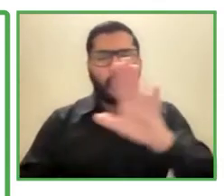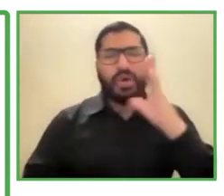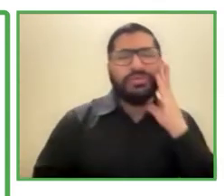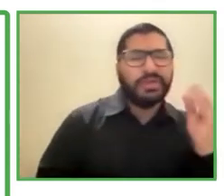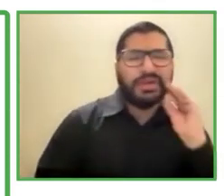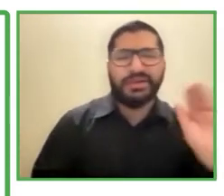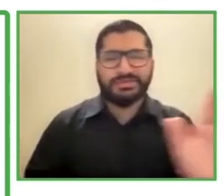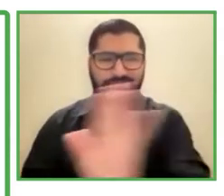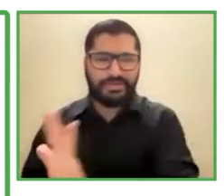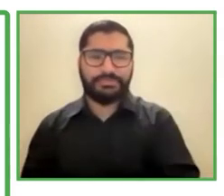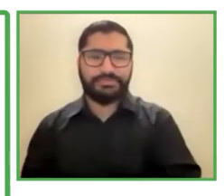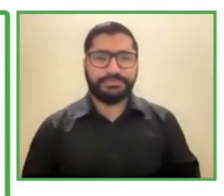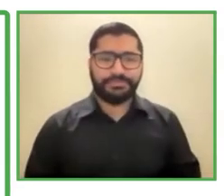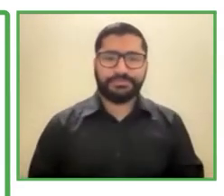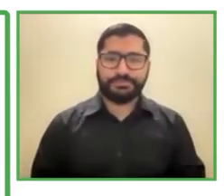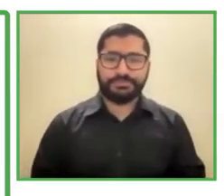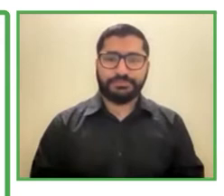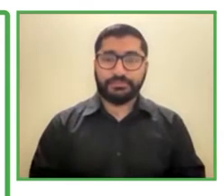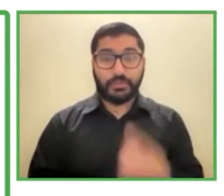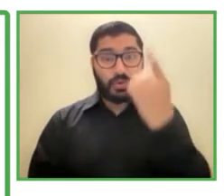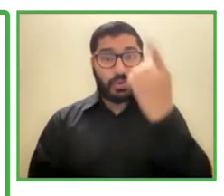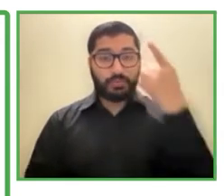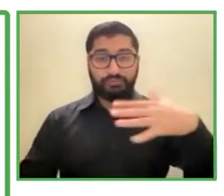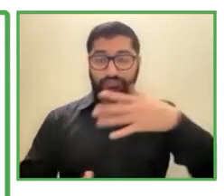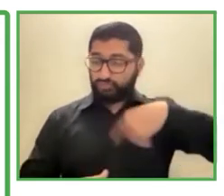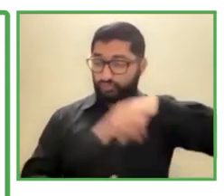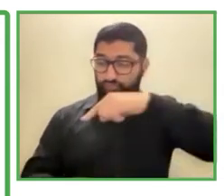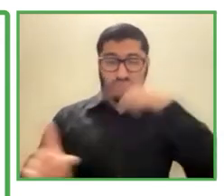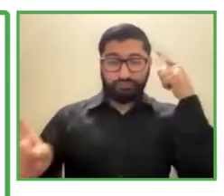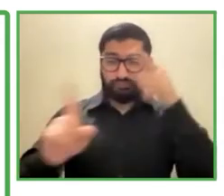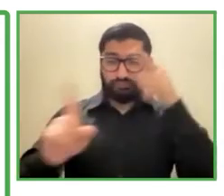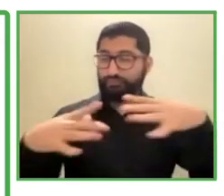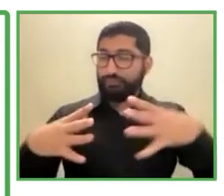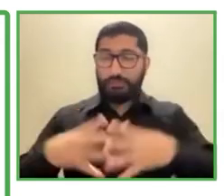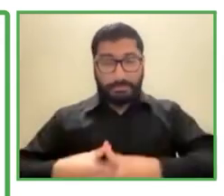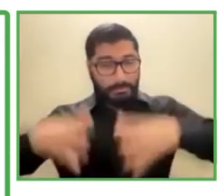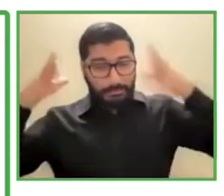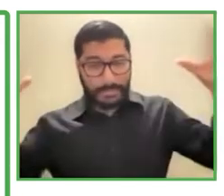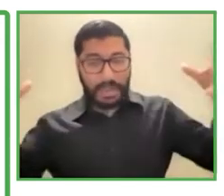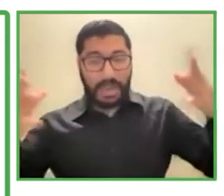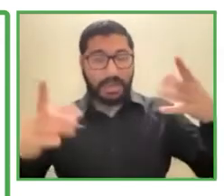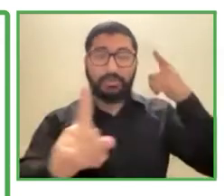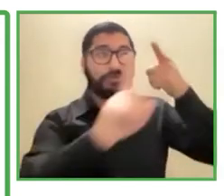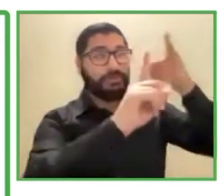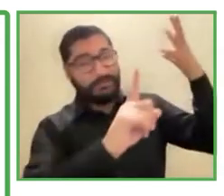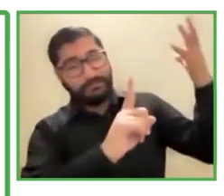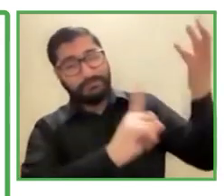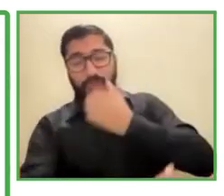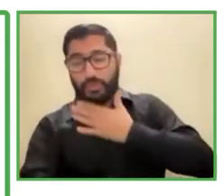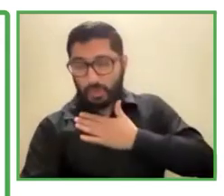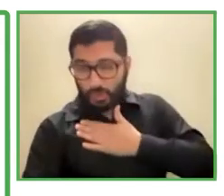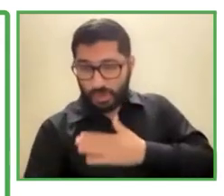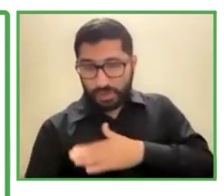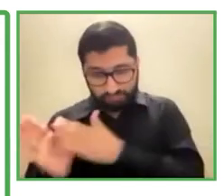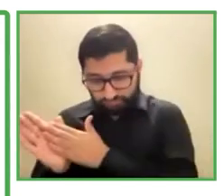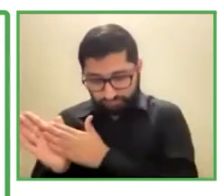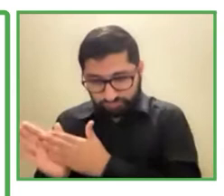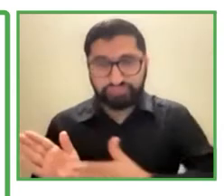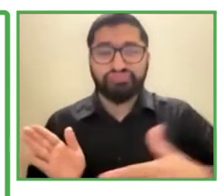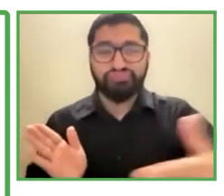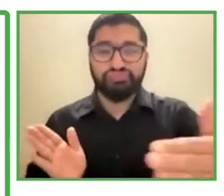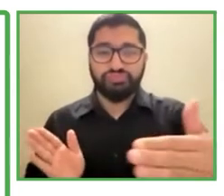¿Cuál es nuestro gran desafío que nos hemos planteado entre este año 2021-2024? Es crear una cultura